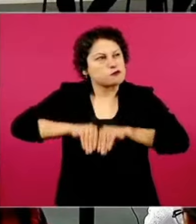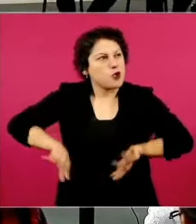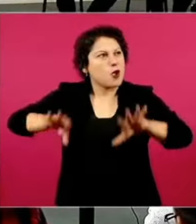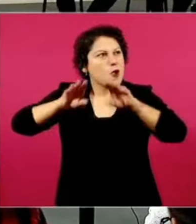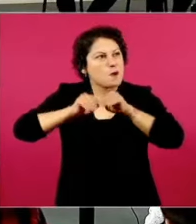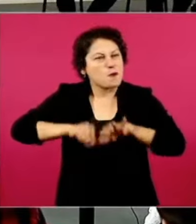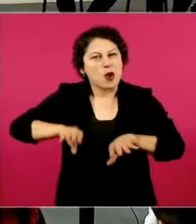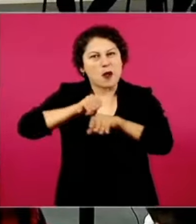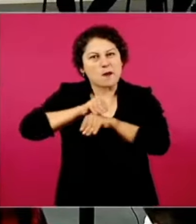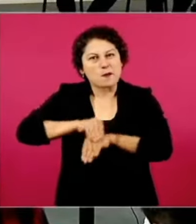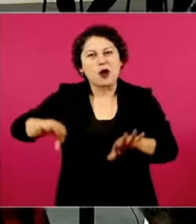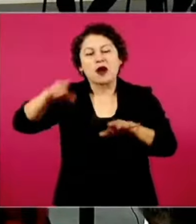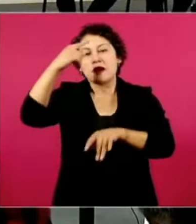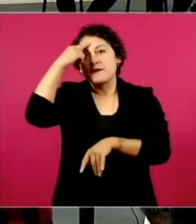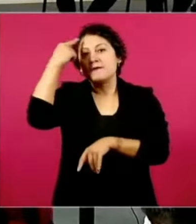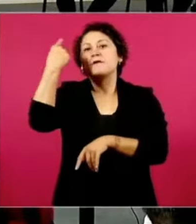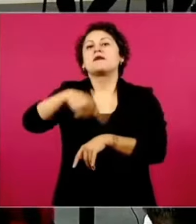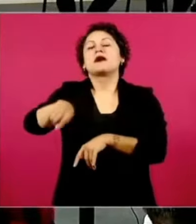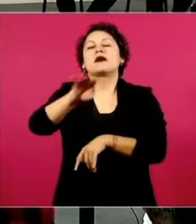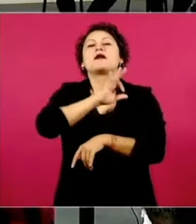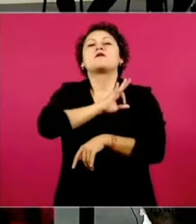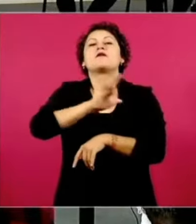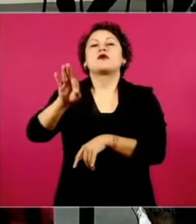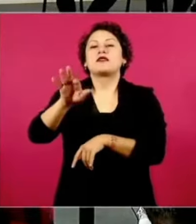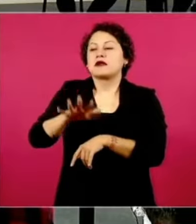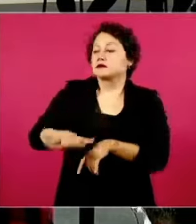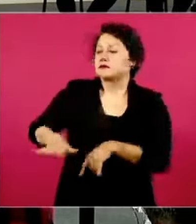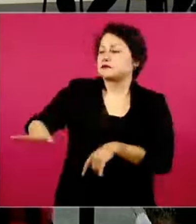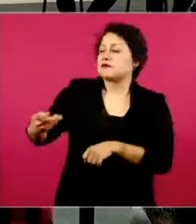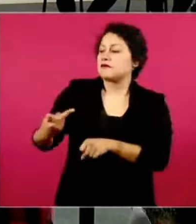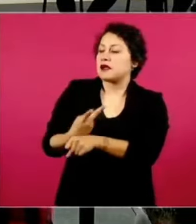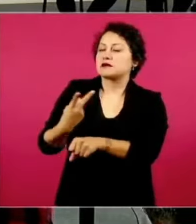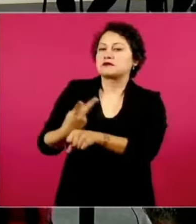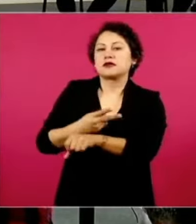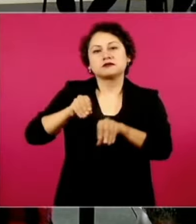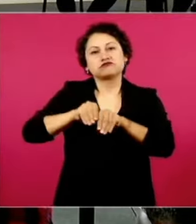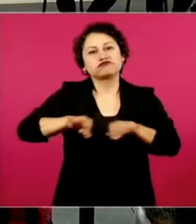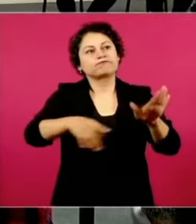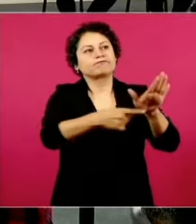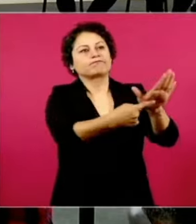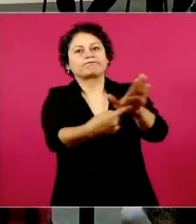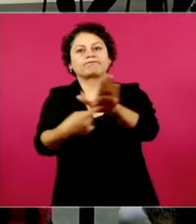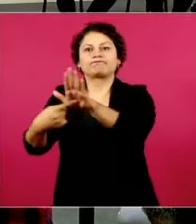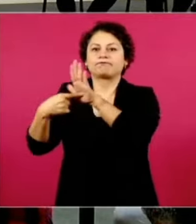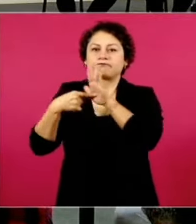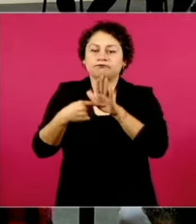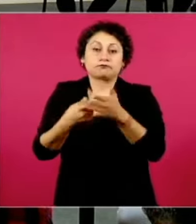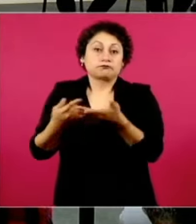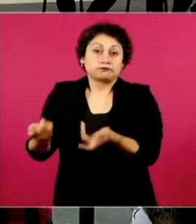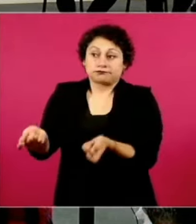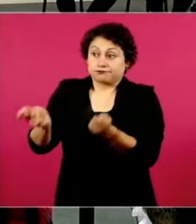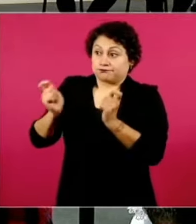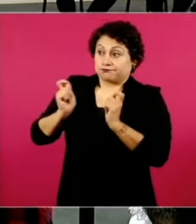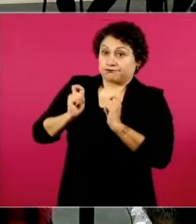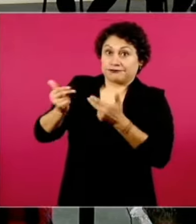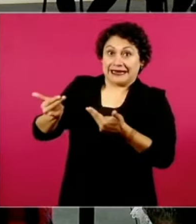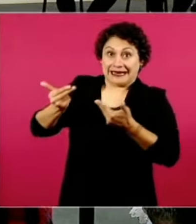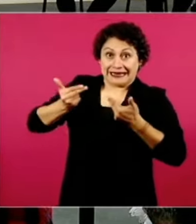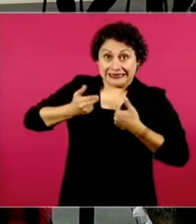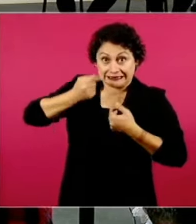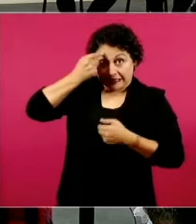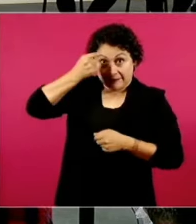sucedían en las territorialidades. Entonces, hoy tenemos ese legado de continuar siendo los